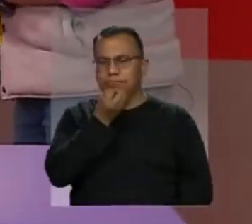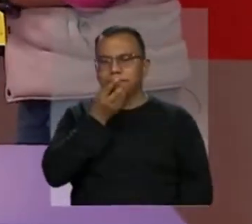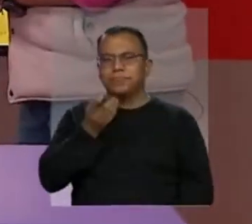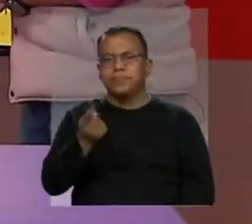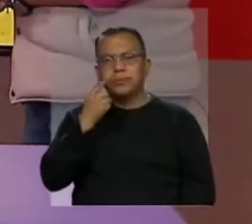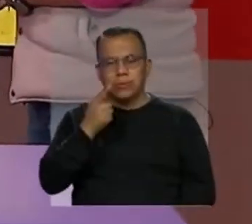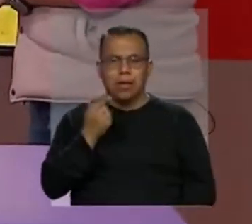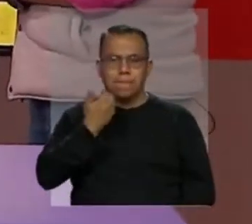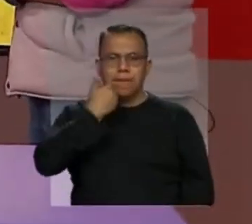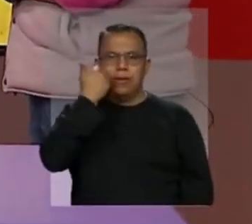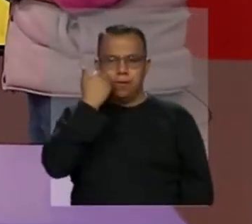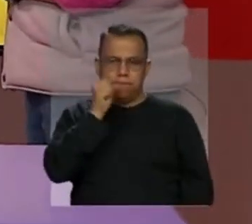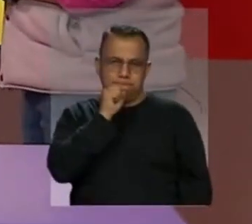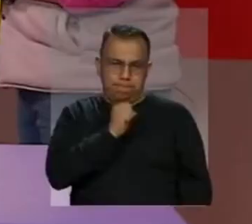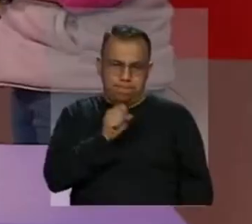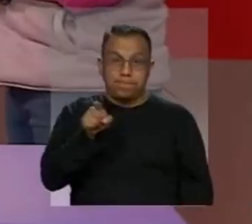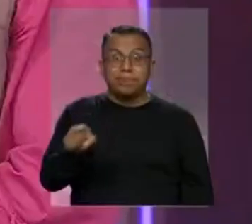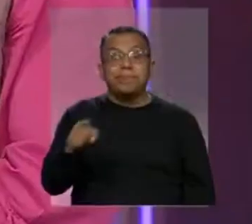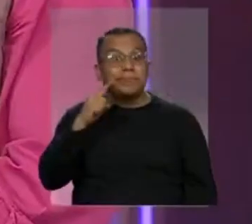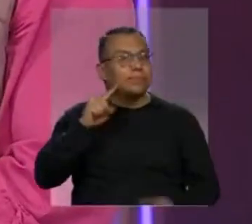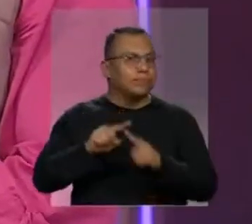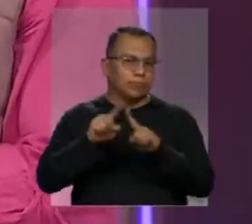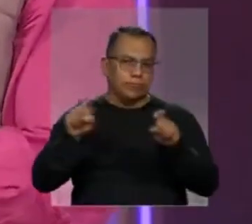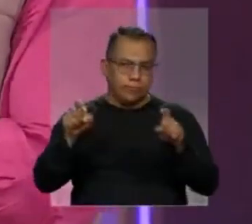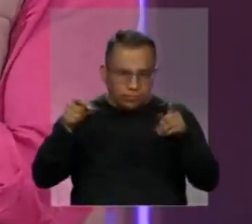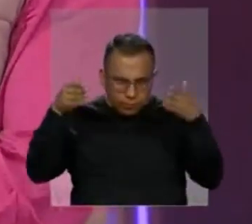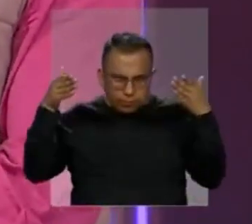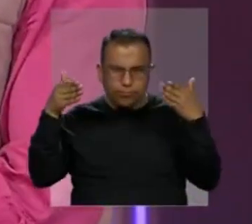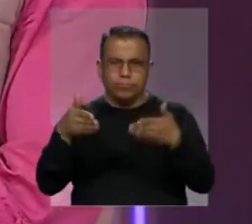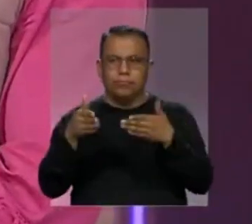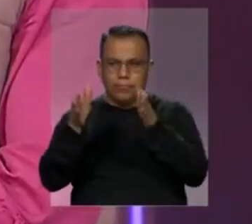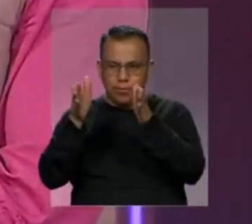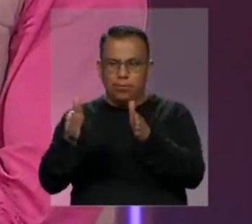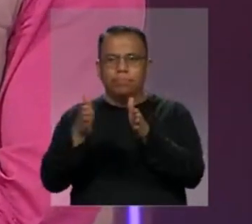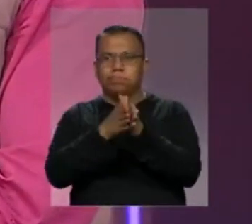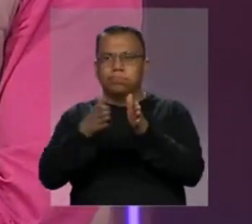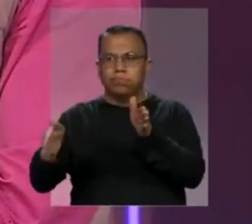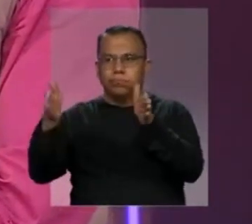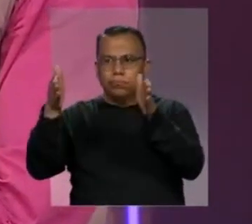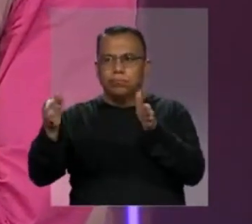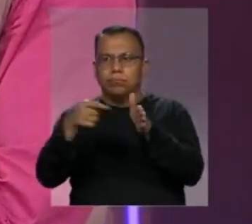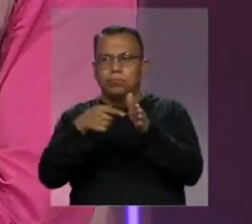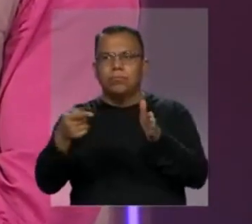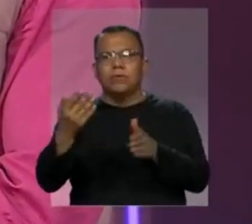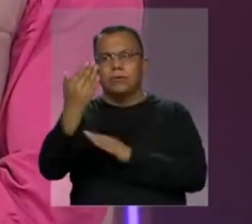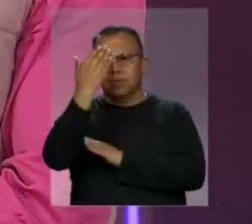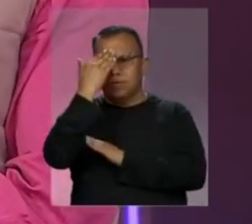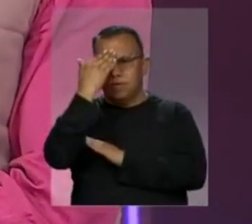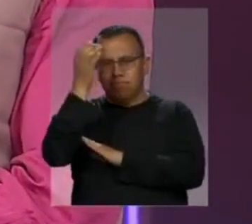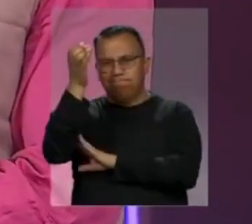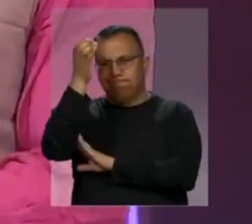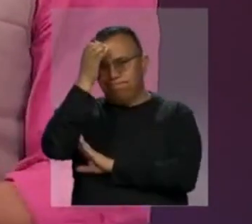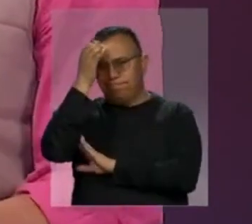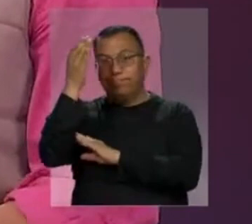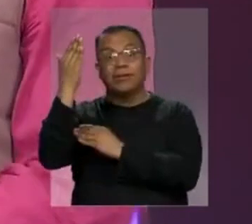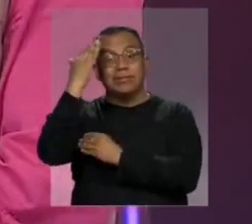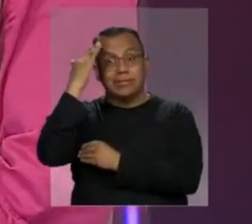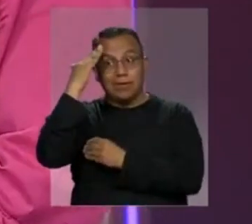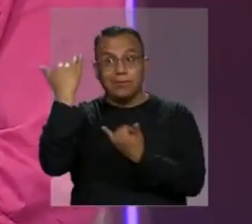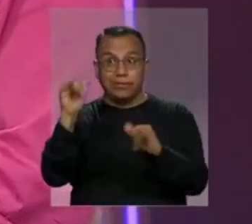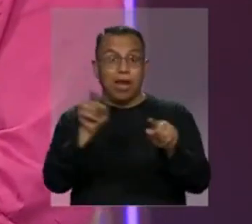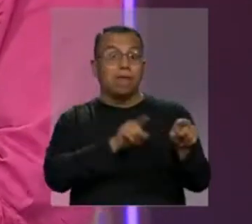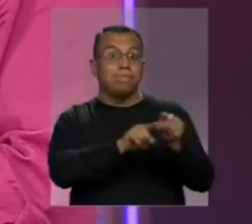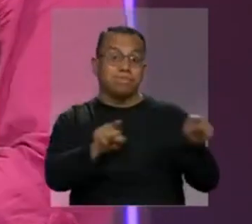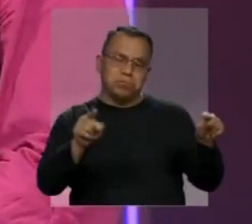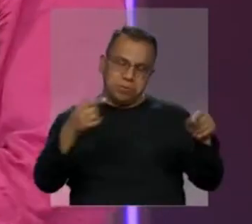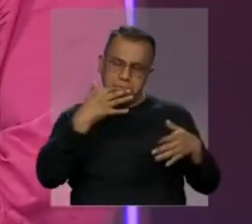muy bonita para el adulto mayor y es digamos que ese módulo de de de sabios que ya existe no